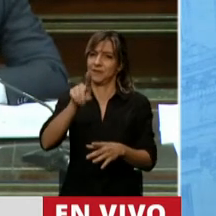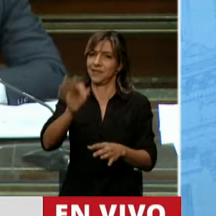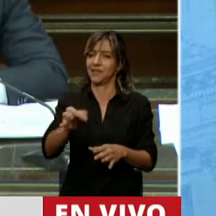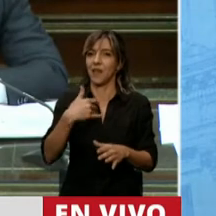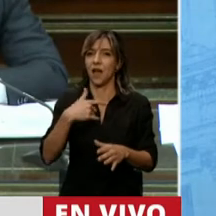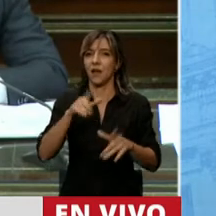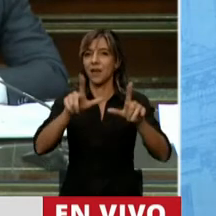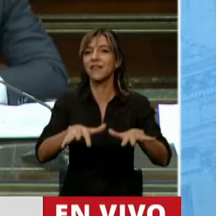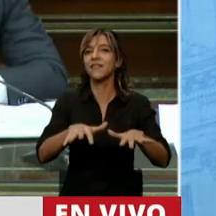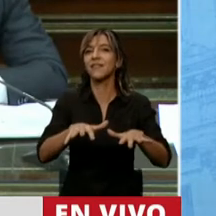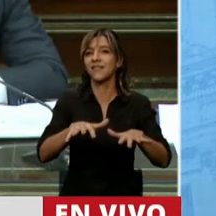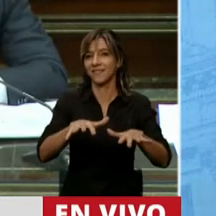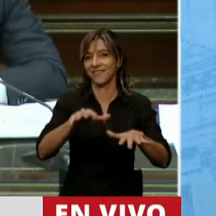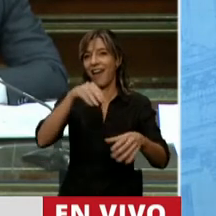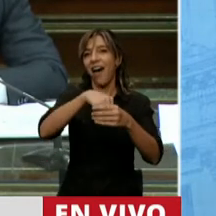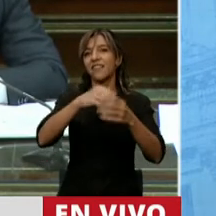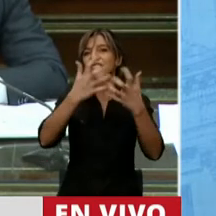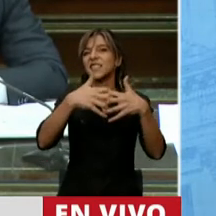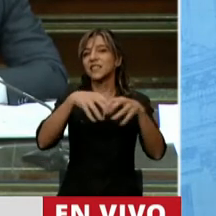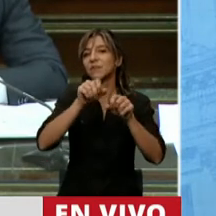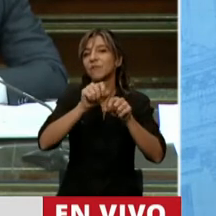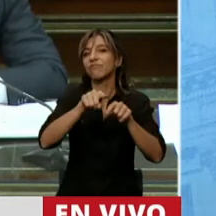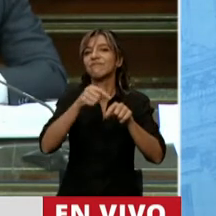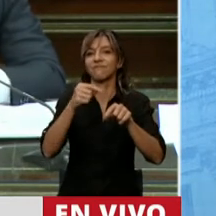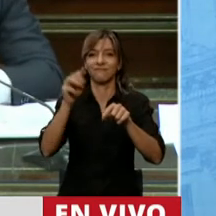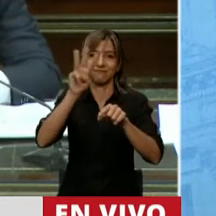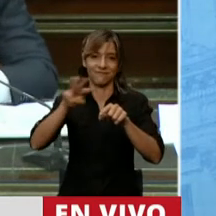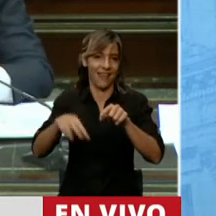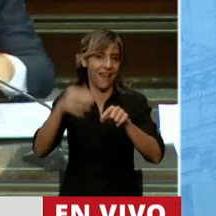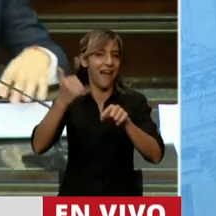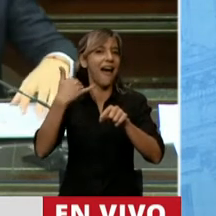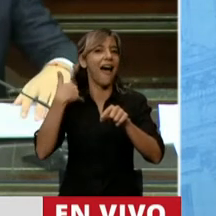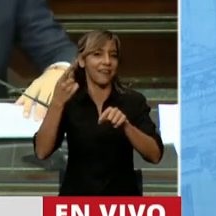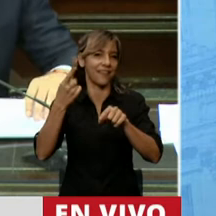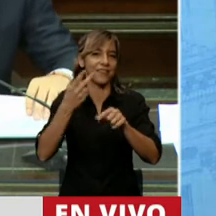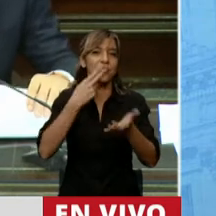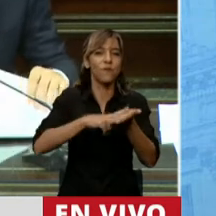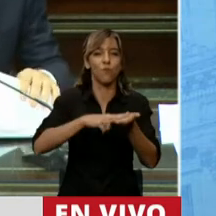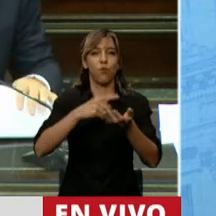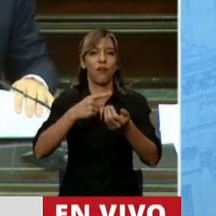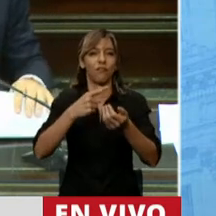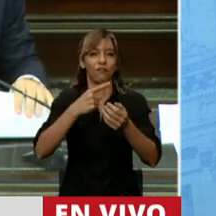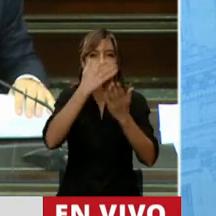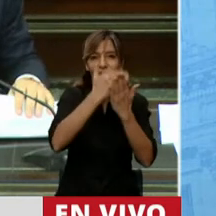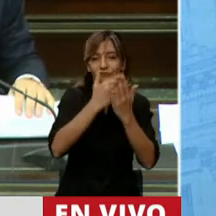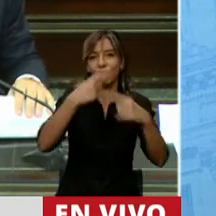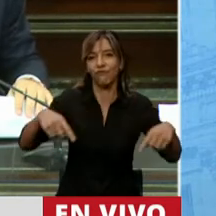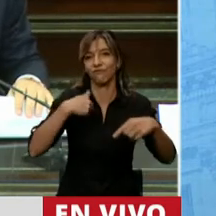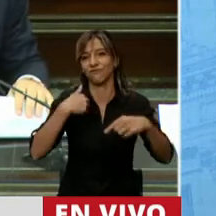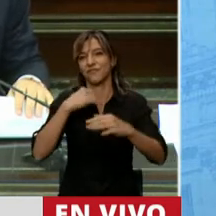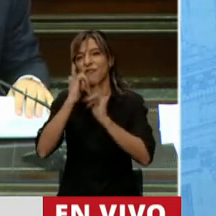cruza información con la FI, con renta de la provincia. ¿Cómo puede ser que llegue esta